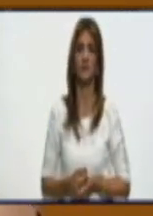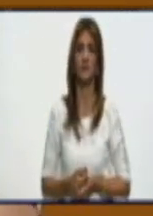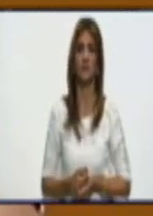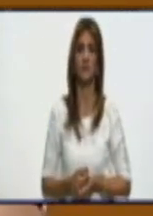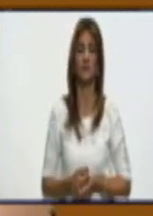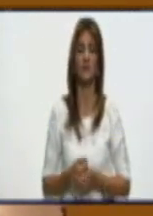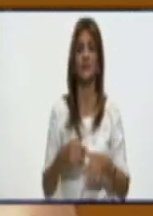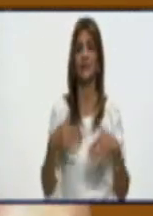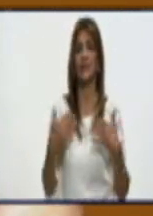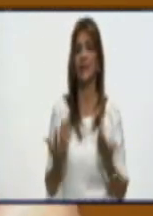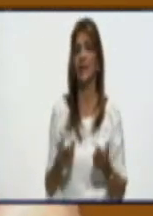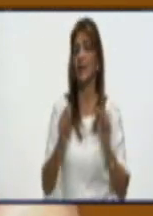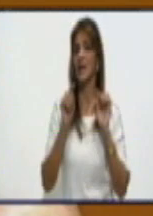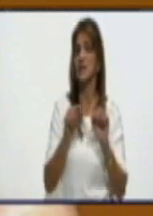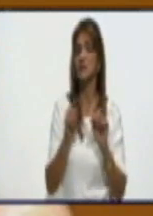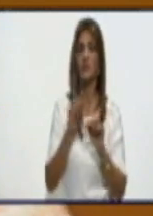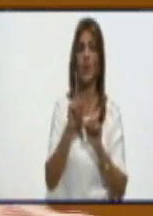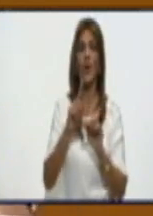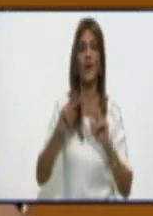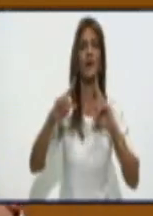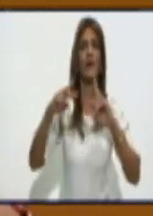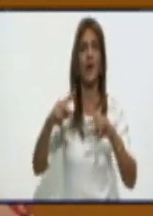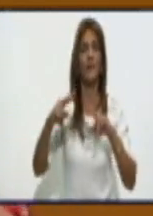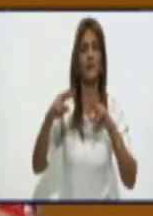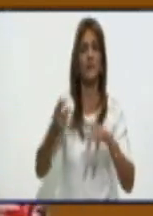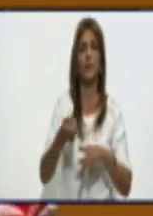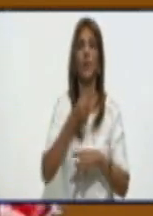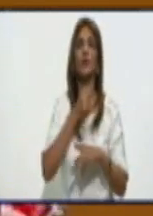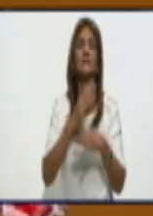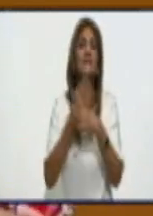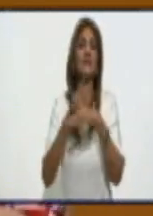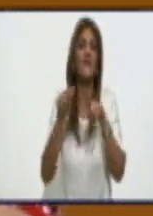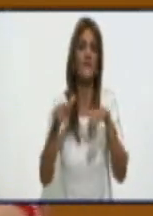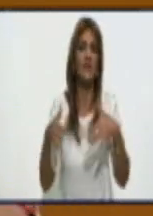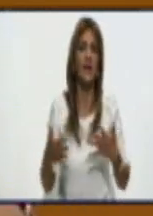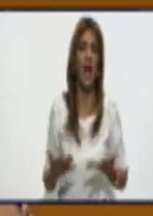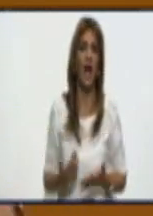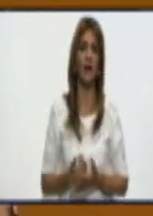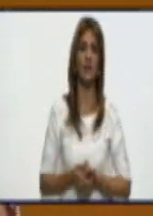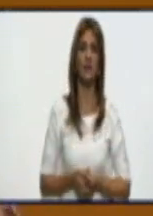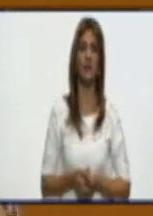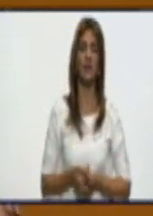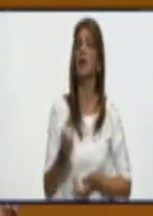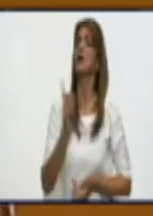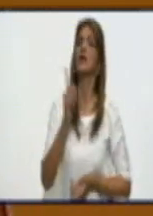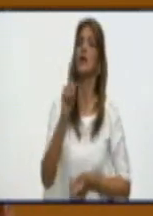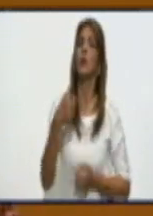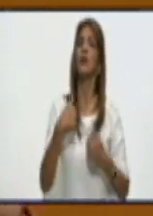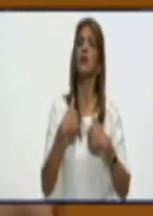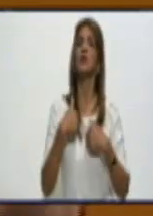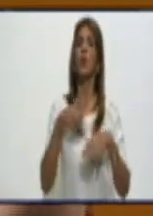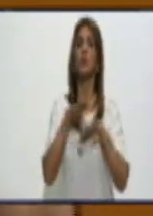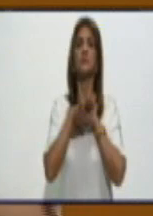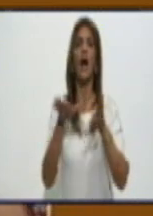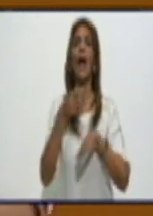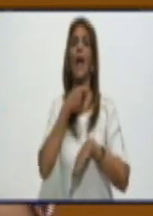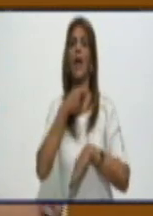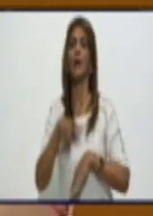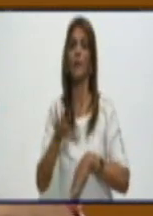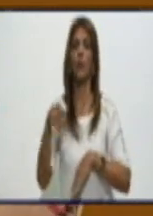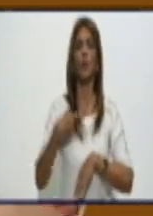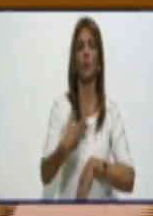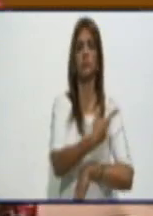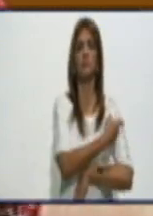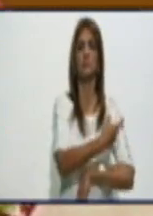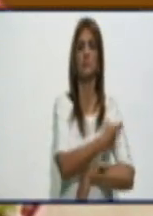inhibitorio, no replicativo. Es decir, que esto significa que no es que yo voy a quedar inmunizada toda